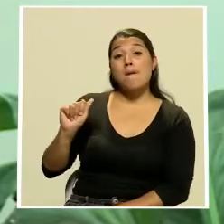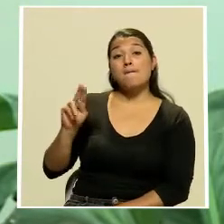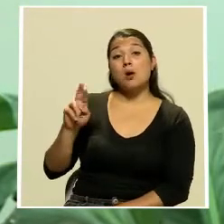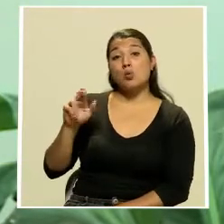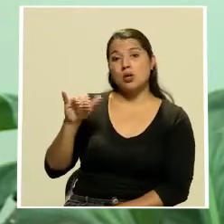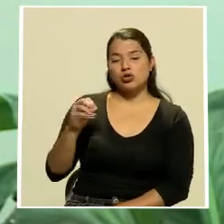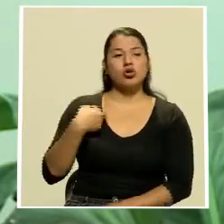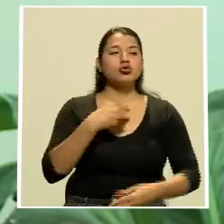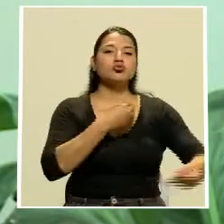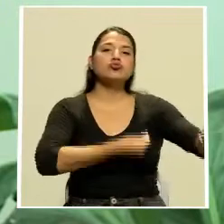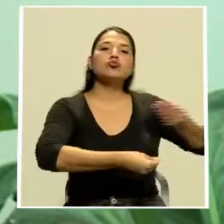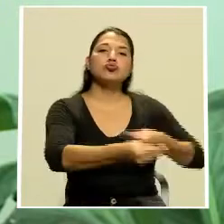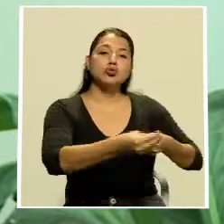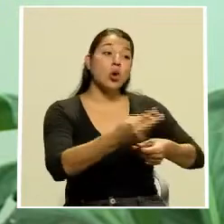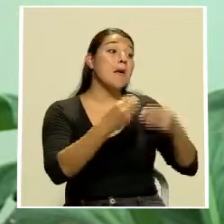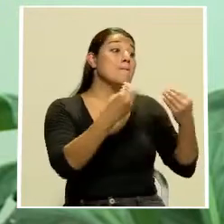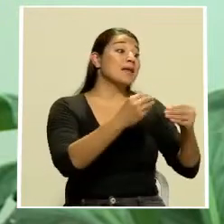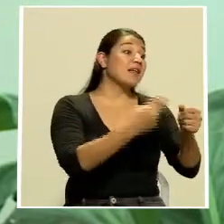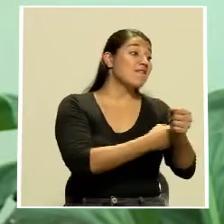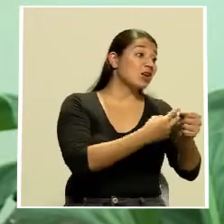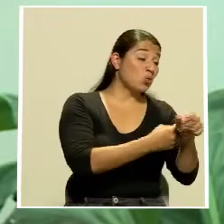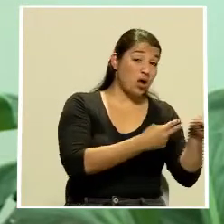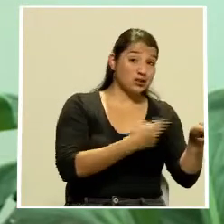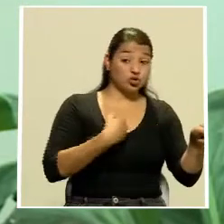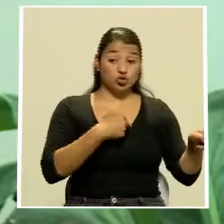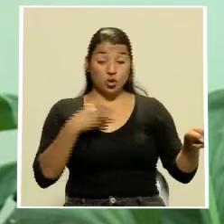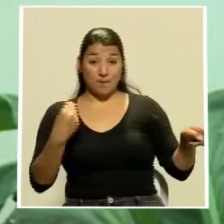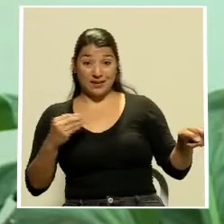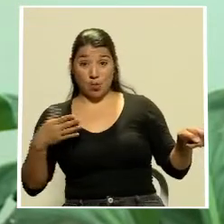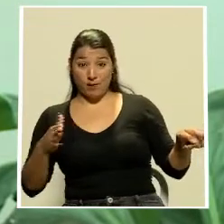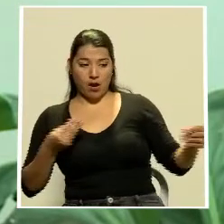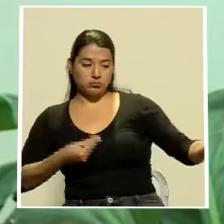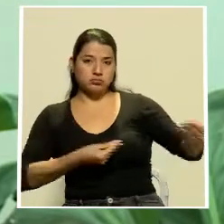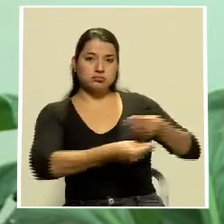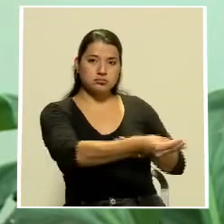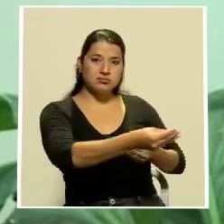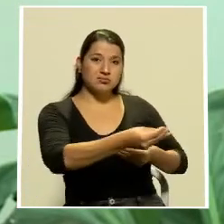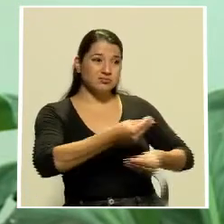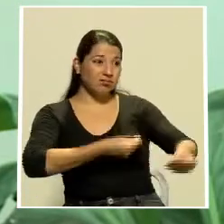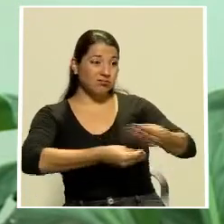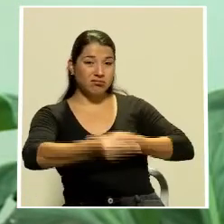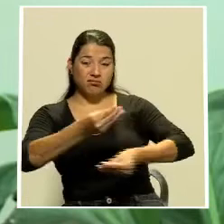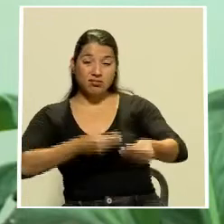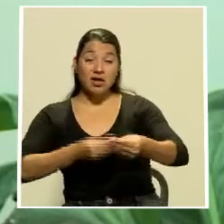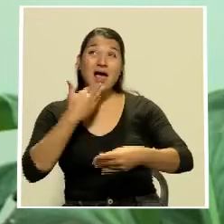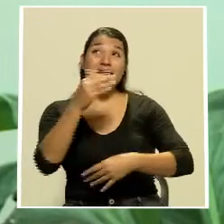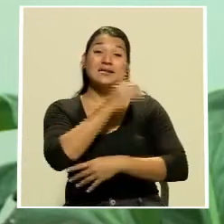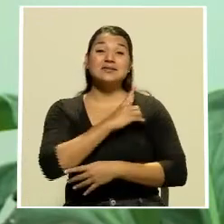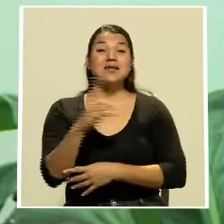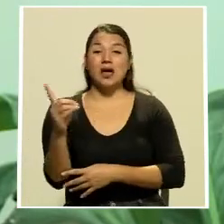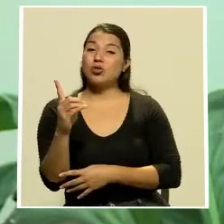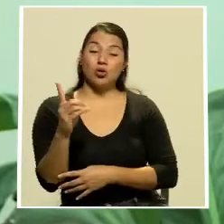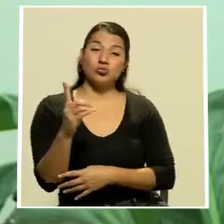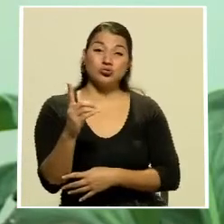con otras organizaciones, recogiendo alimentos para darle a nuestros pescadores, que gracias a Dios, hasta el momento, porque por parte del gobierno, perdón, si se hable